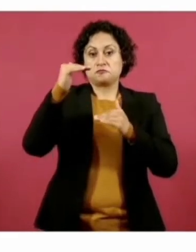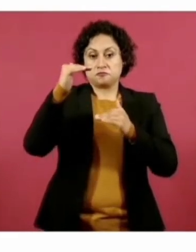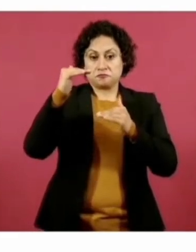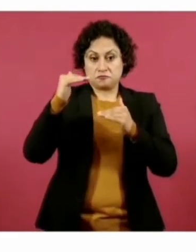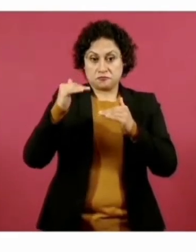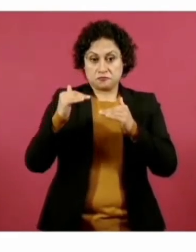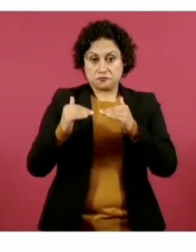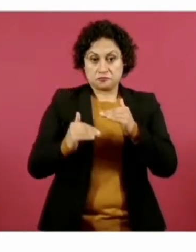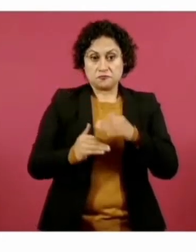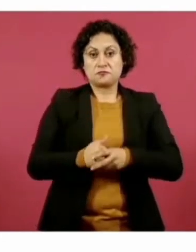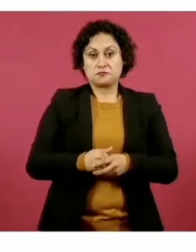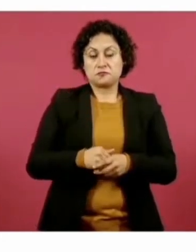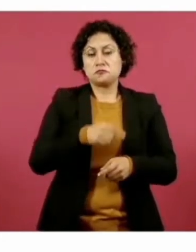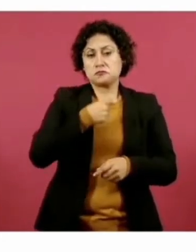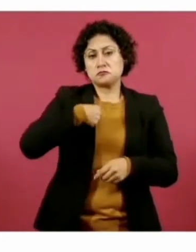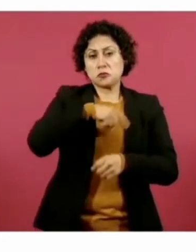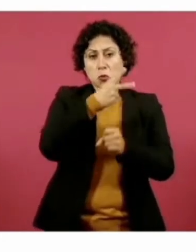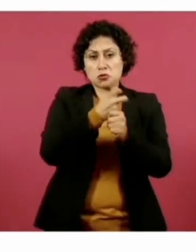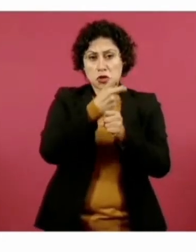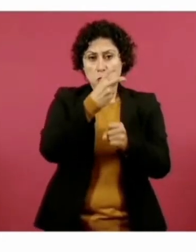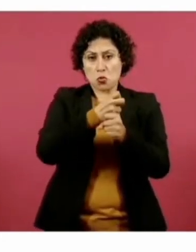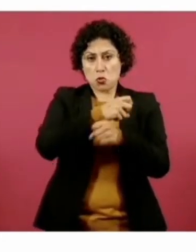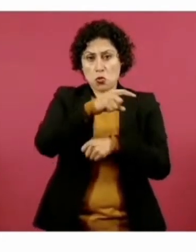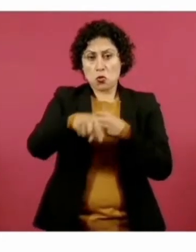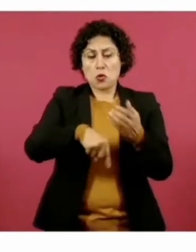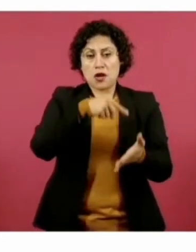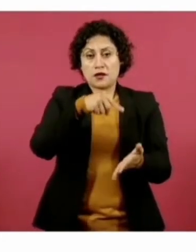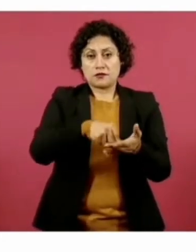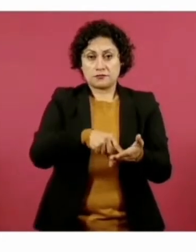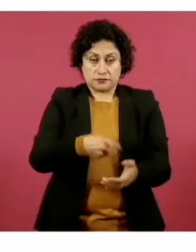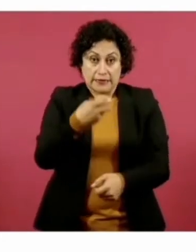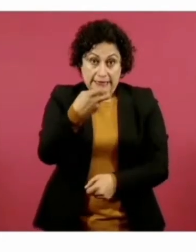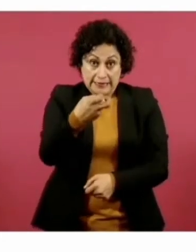pero seguimos en segundo. Este es de ayer.